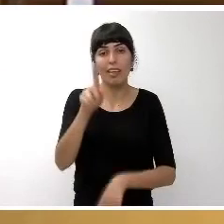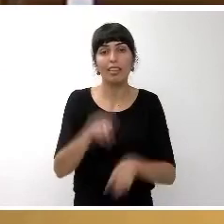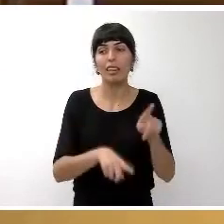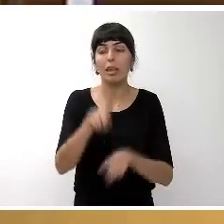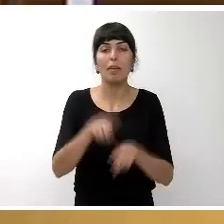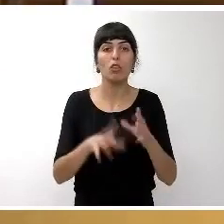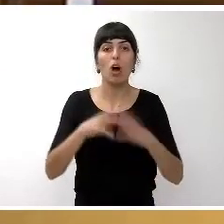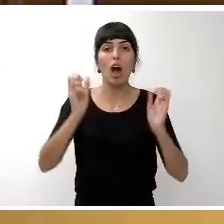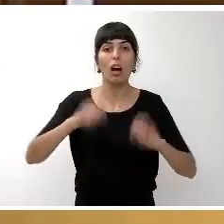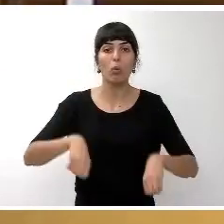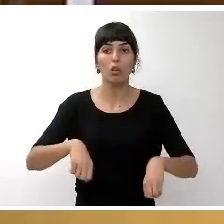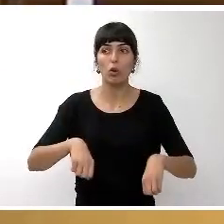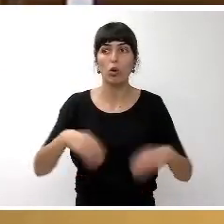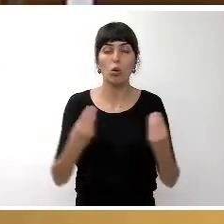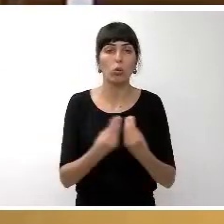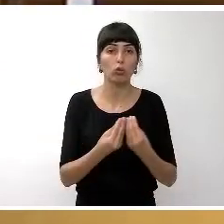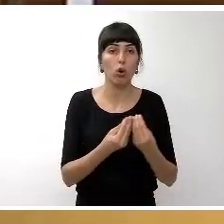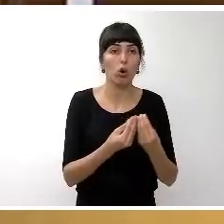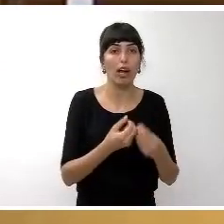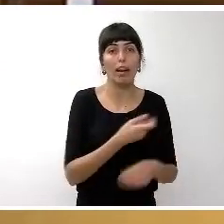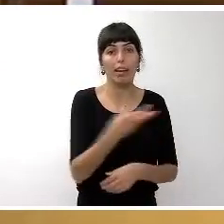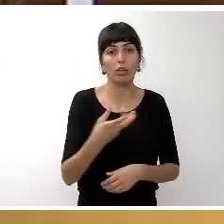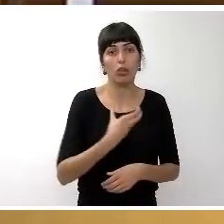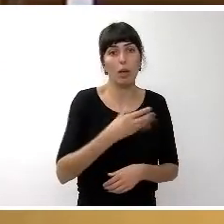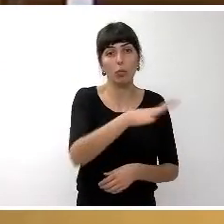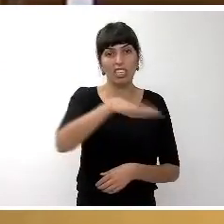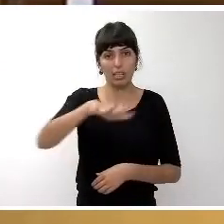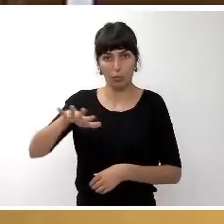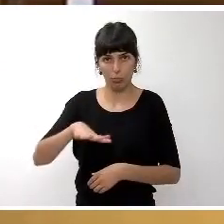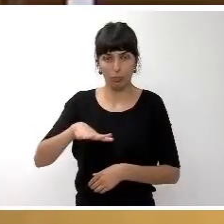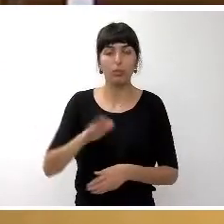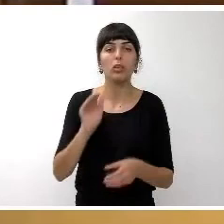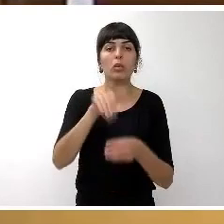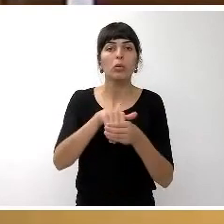acuerdo que haya con el conjunto de municipios. ¿Votos a favor?